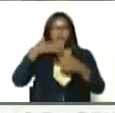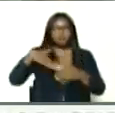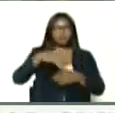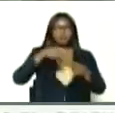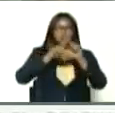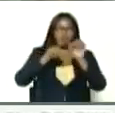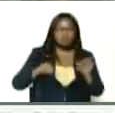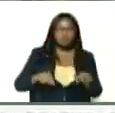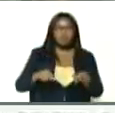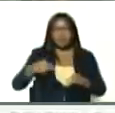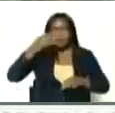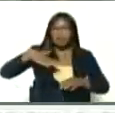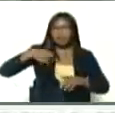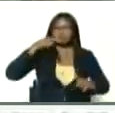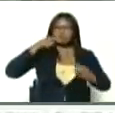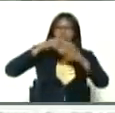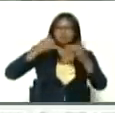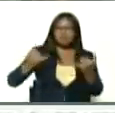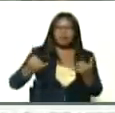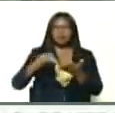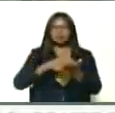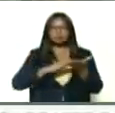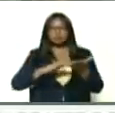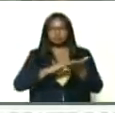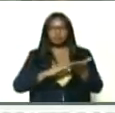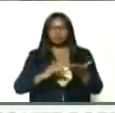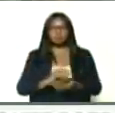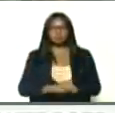el pueblo directamente, con los recursos,